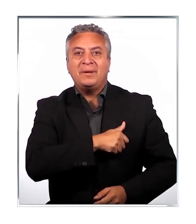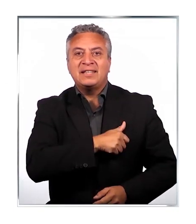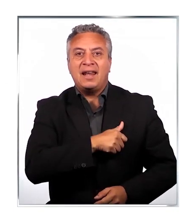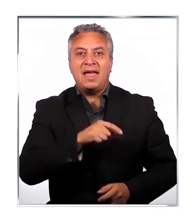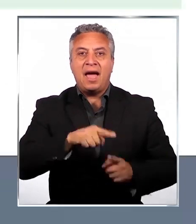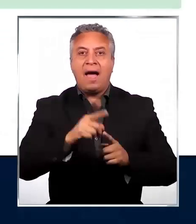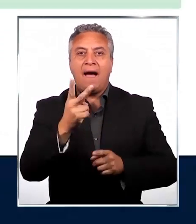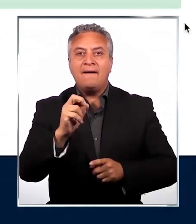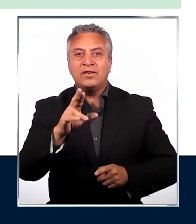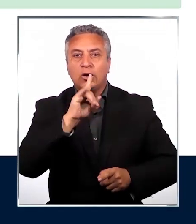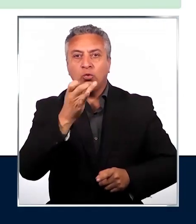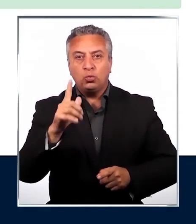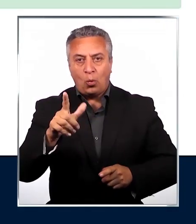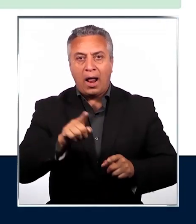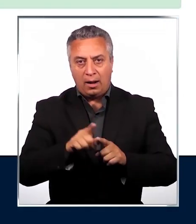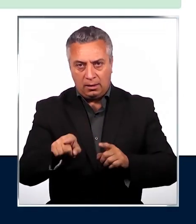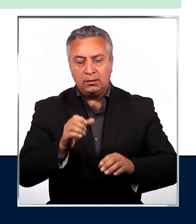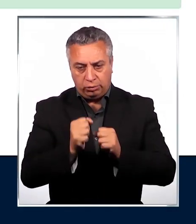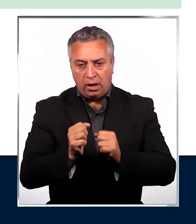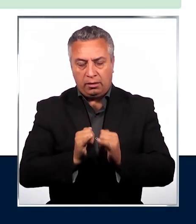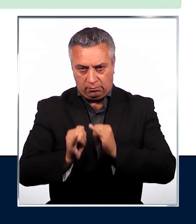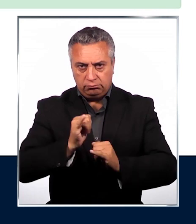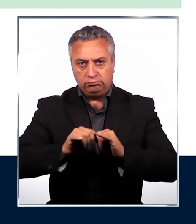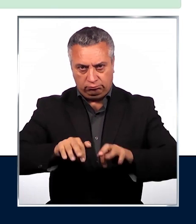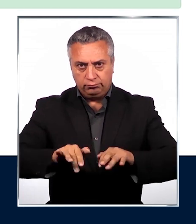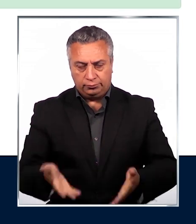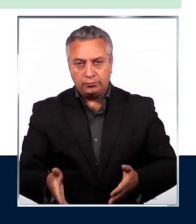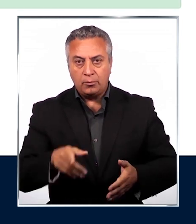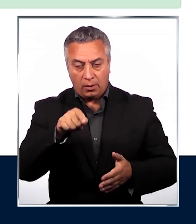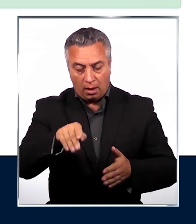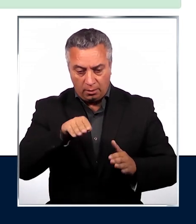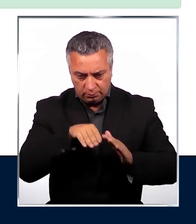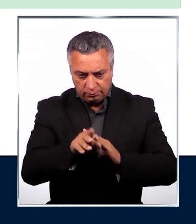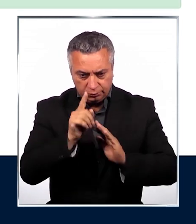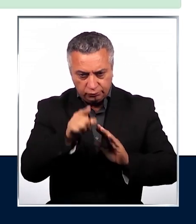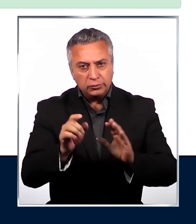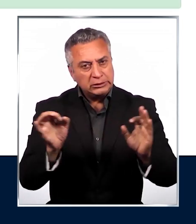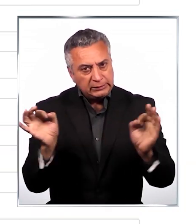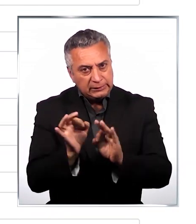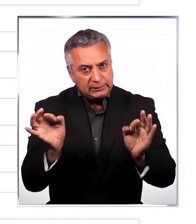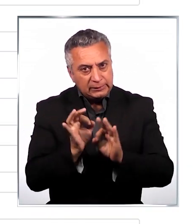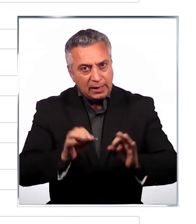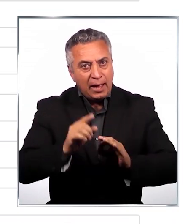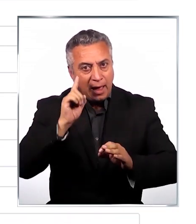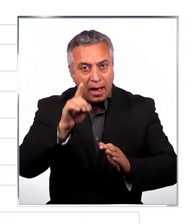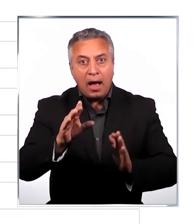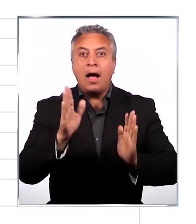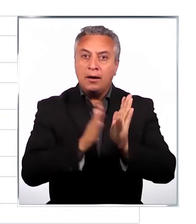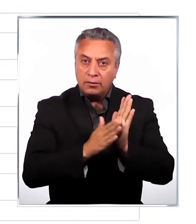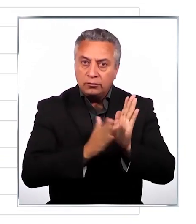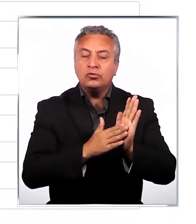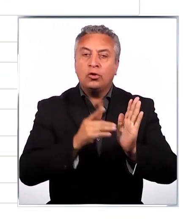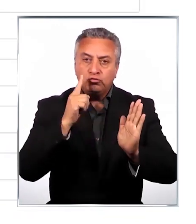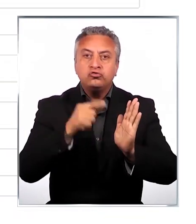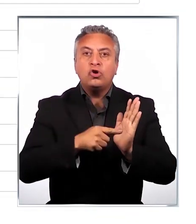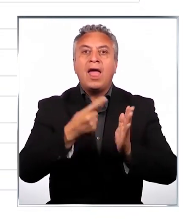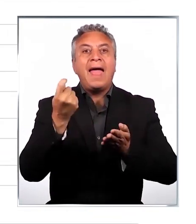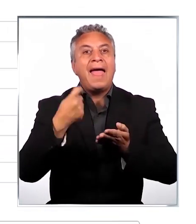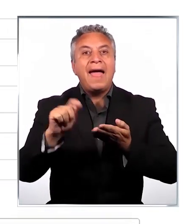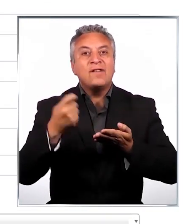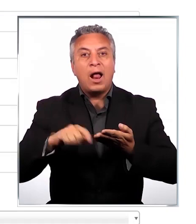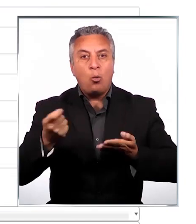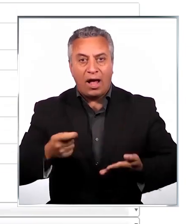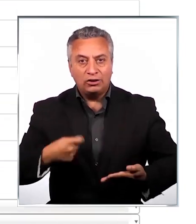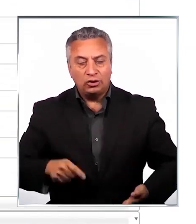La atención no será presencial. Ingresar a comisaría virtual, establecer los antecedentes y eso queda en